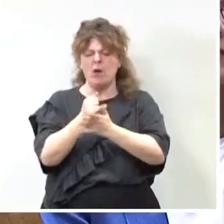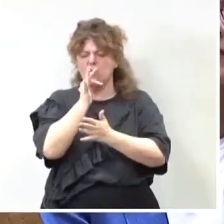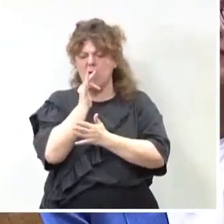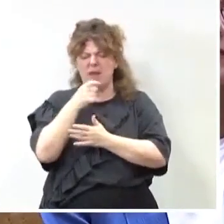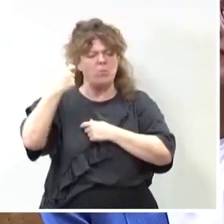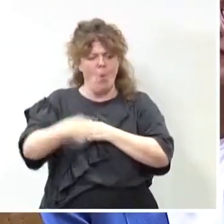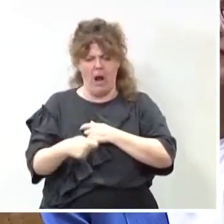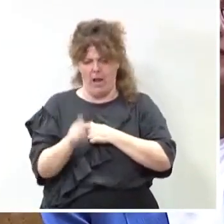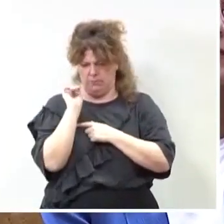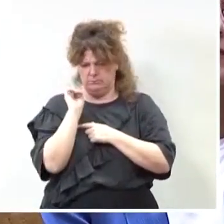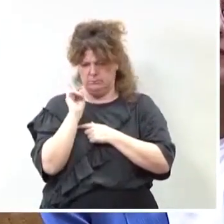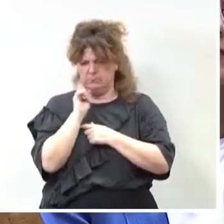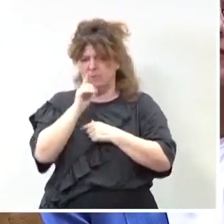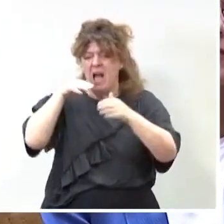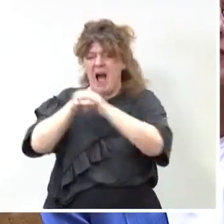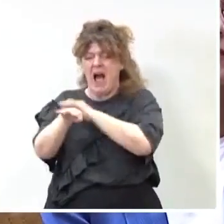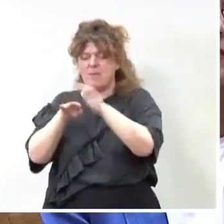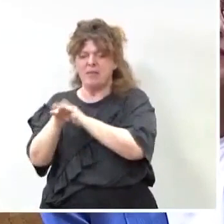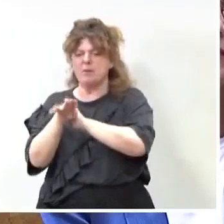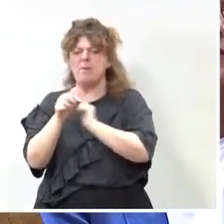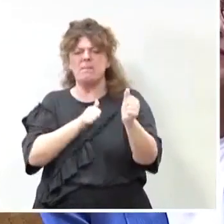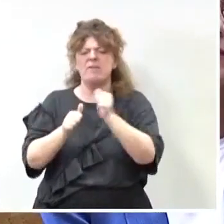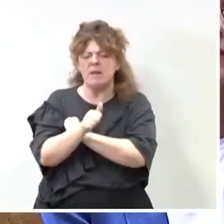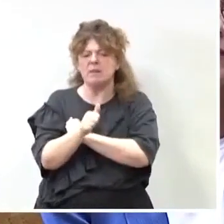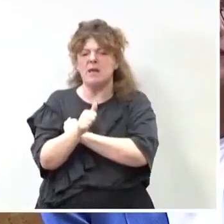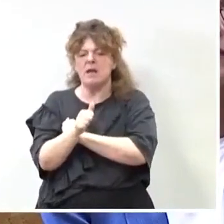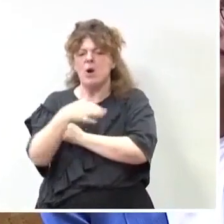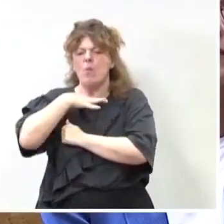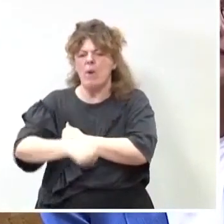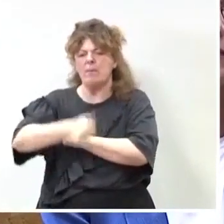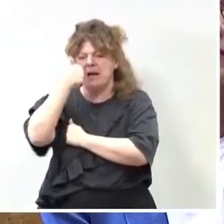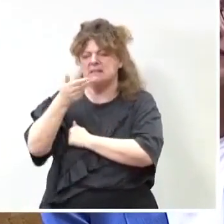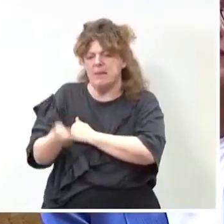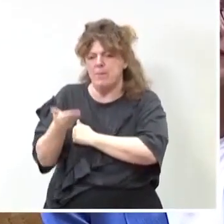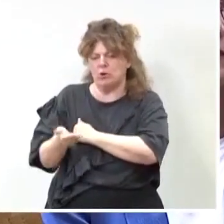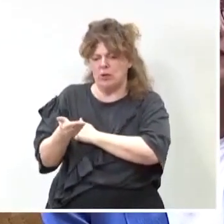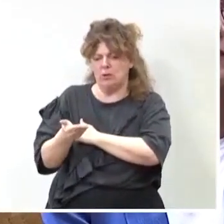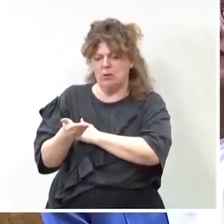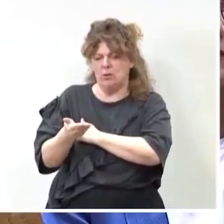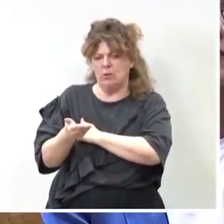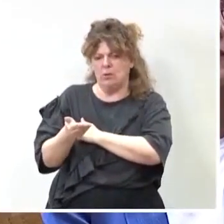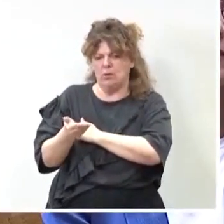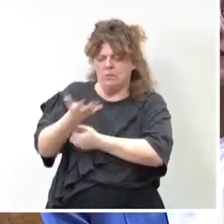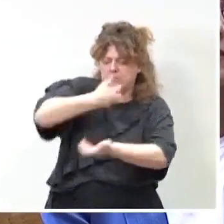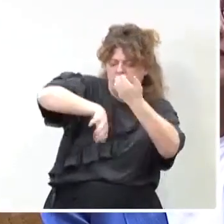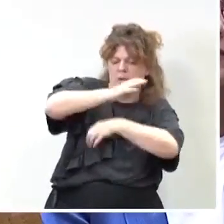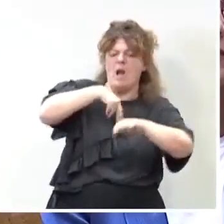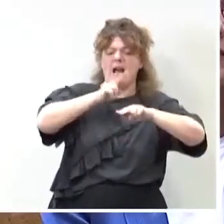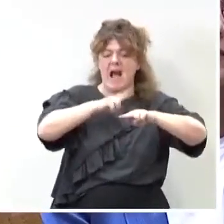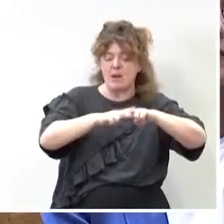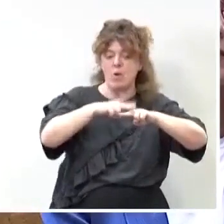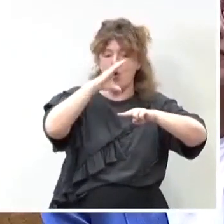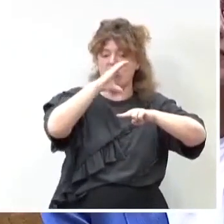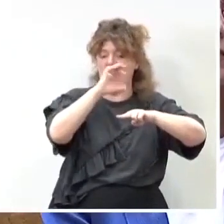cara, no de almacenamiento, preferentemente puede ser más importante utilizarlo como carbono, como CO2